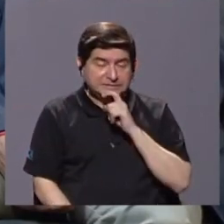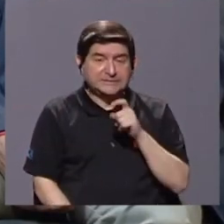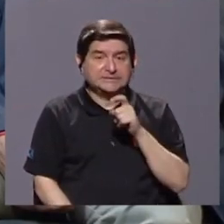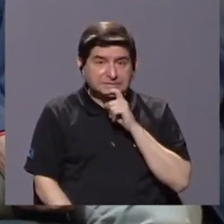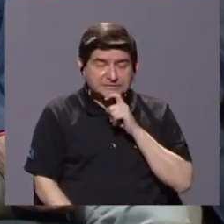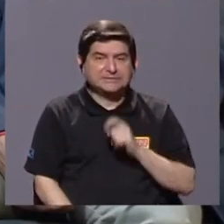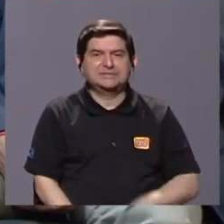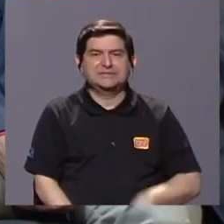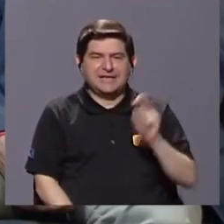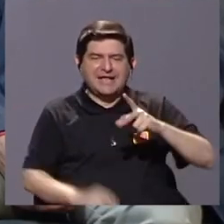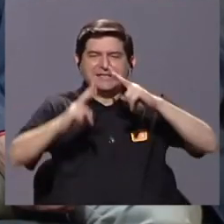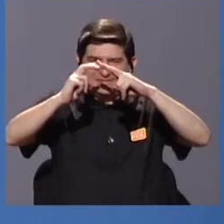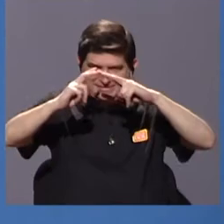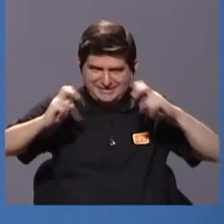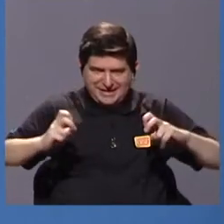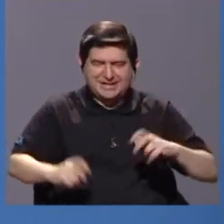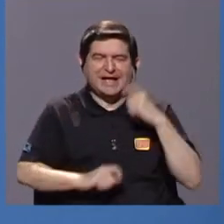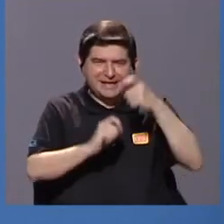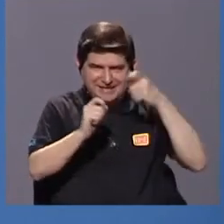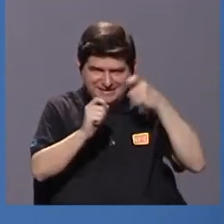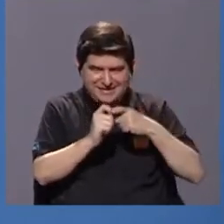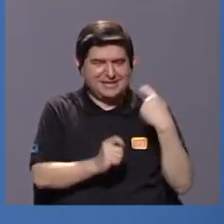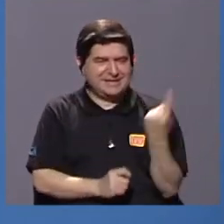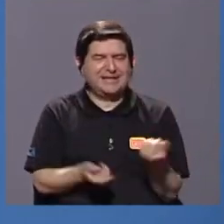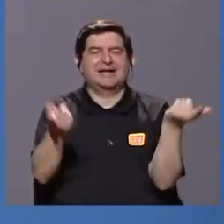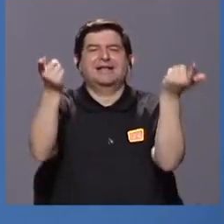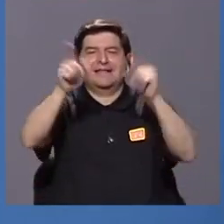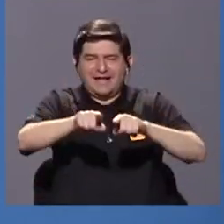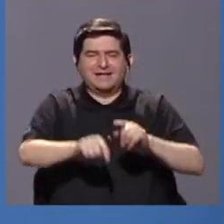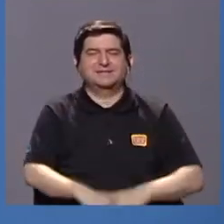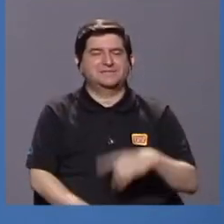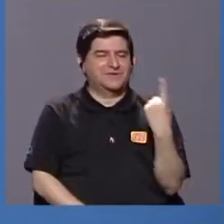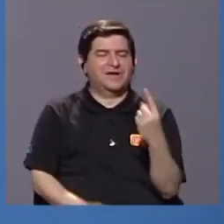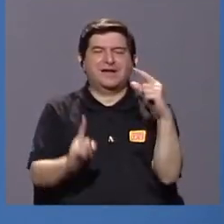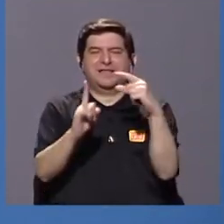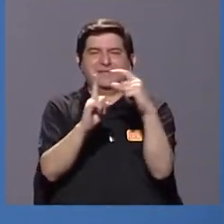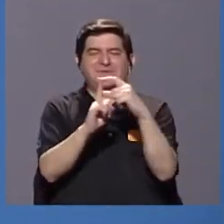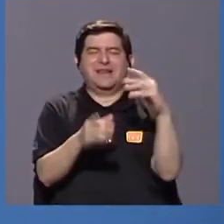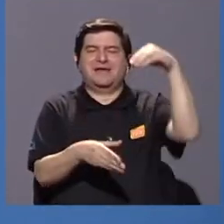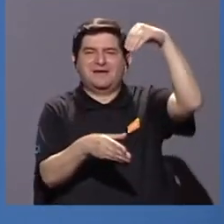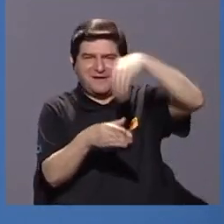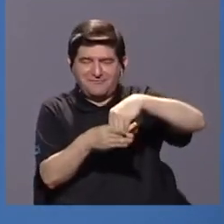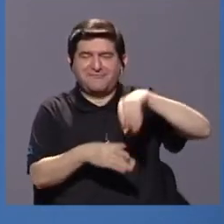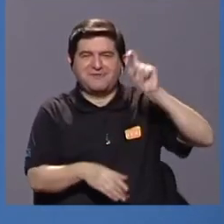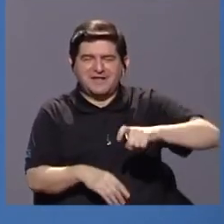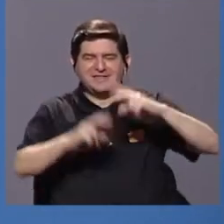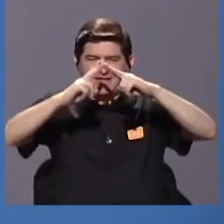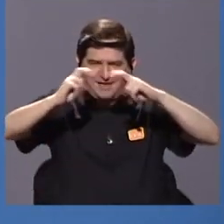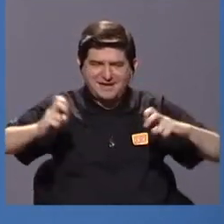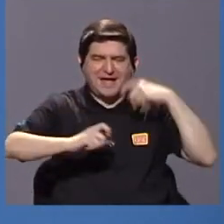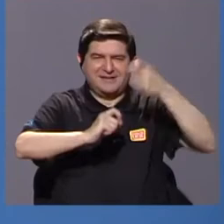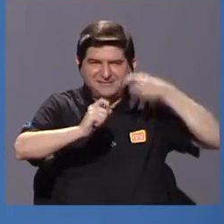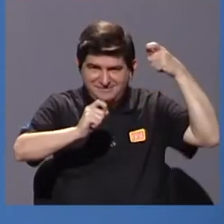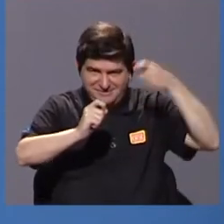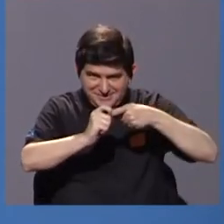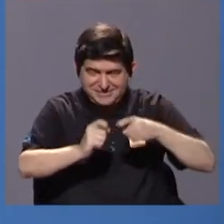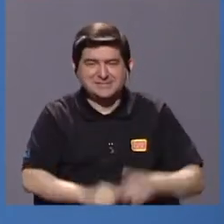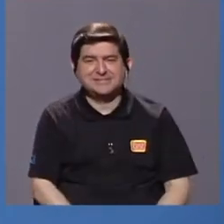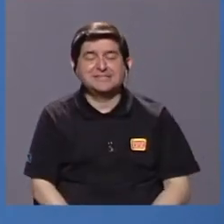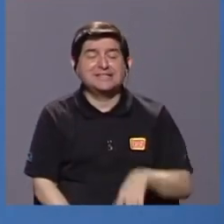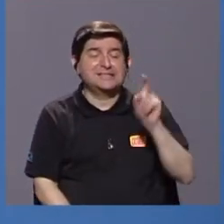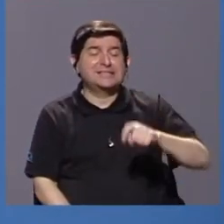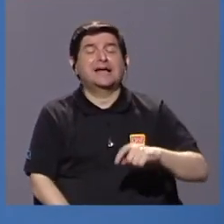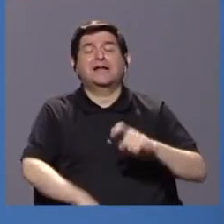porque requiere un análisis específico de cada caso. Cada palabra, incluida en el diccionario, requiere un análisis específico que tomó